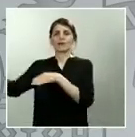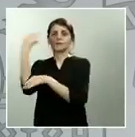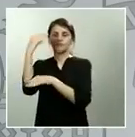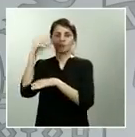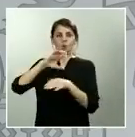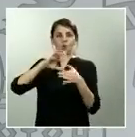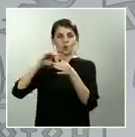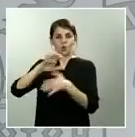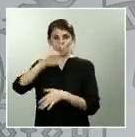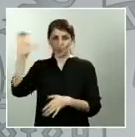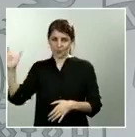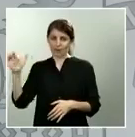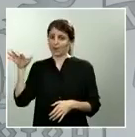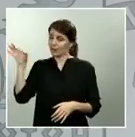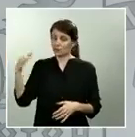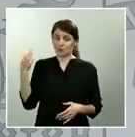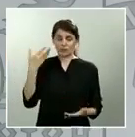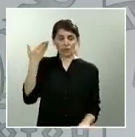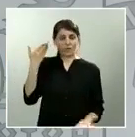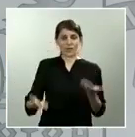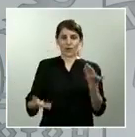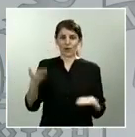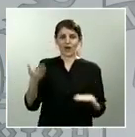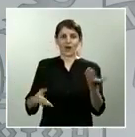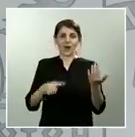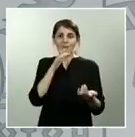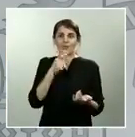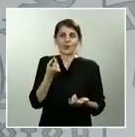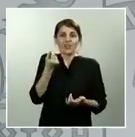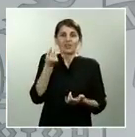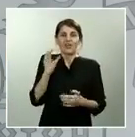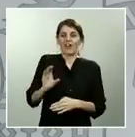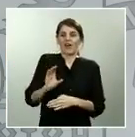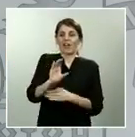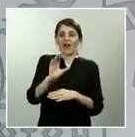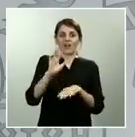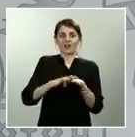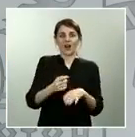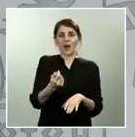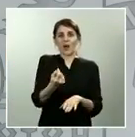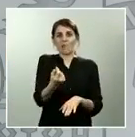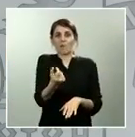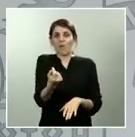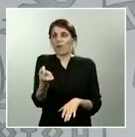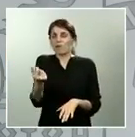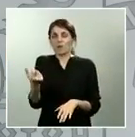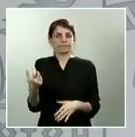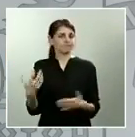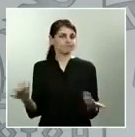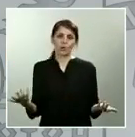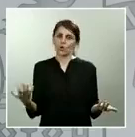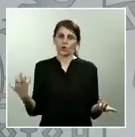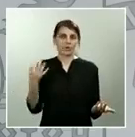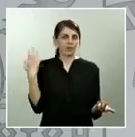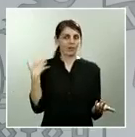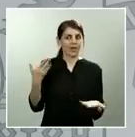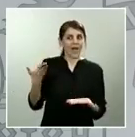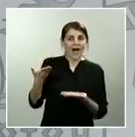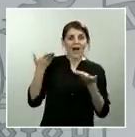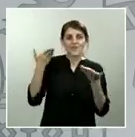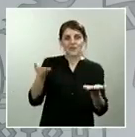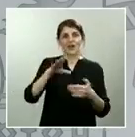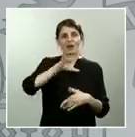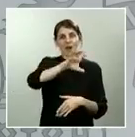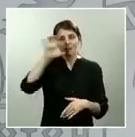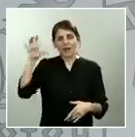no sea una cantidad anecdótica y pueda ser una cantidad que realmente contribuya al sostenimiento de los países y a la lucha contra la